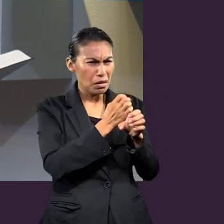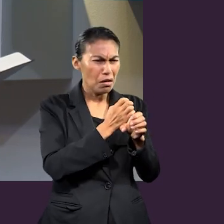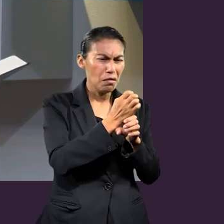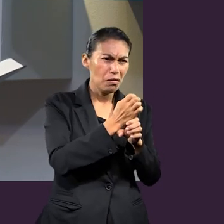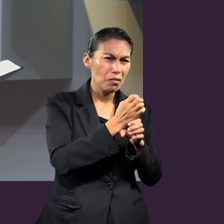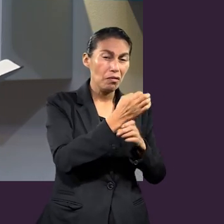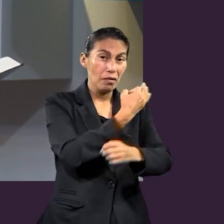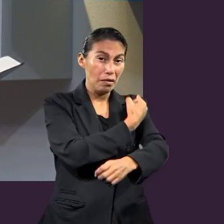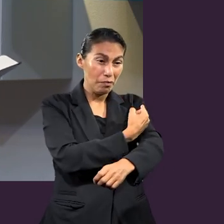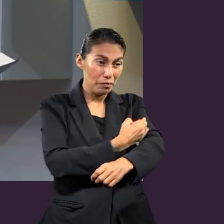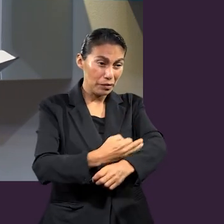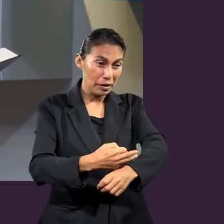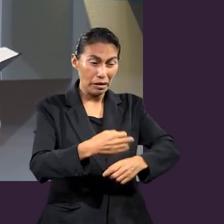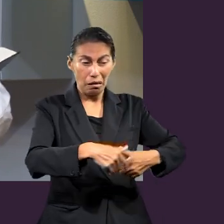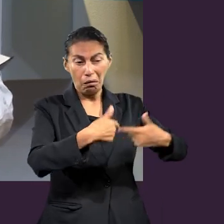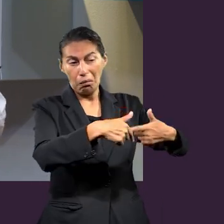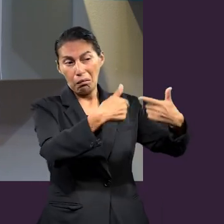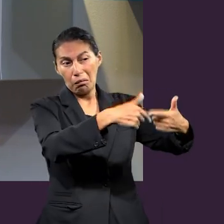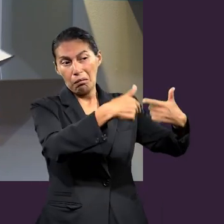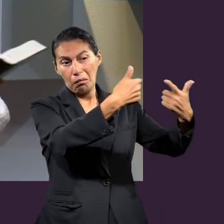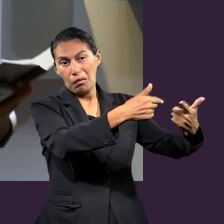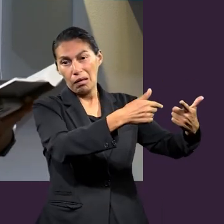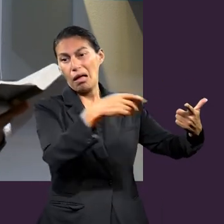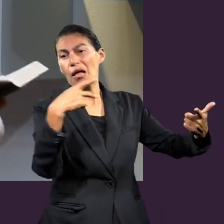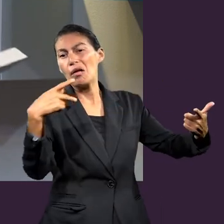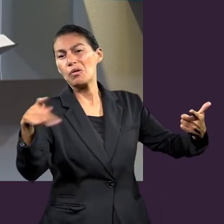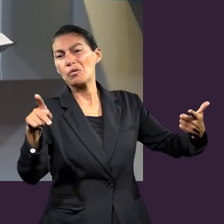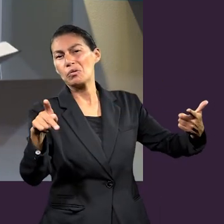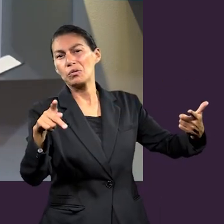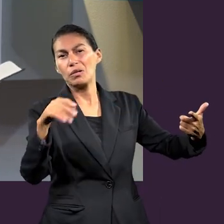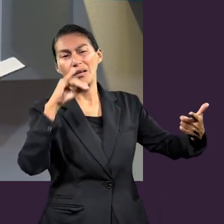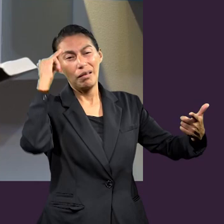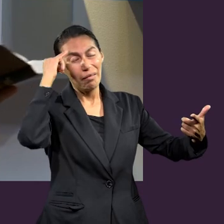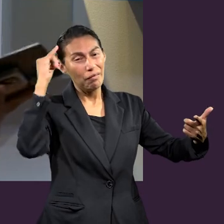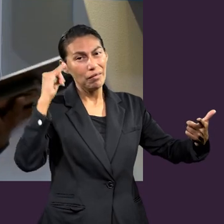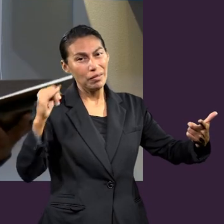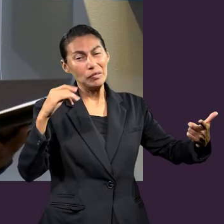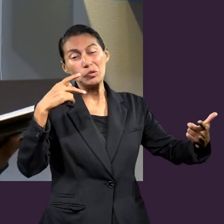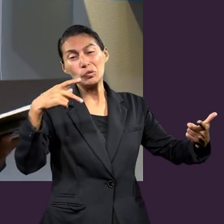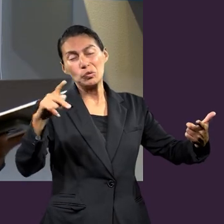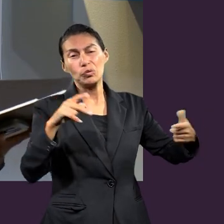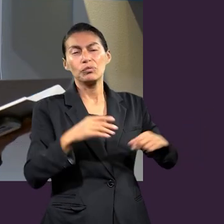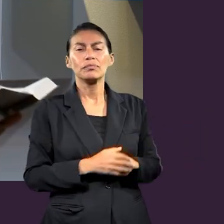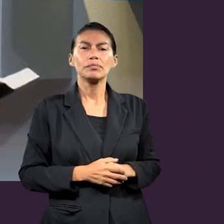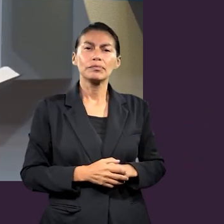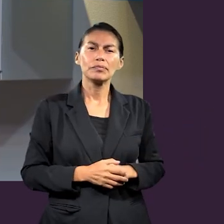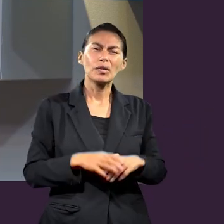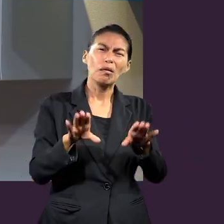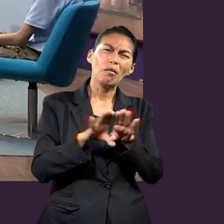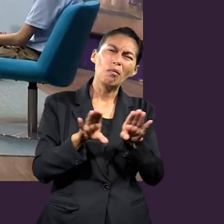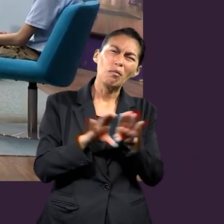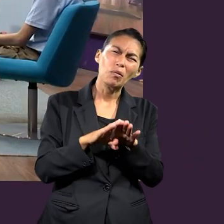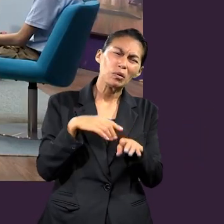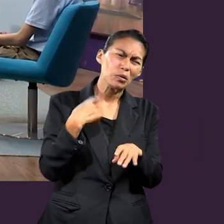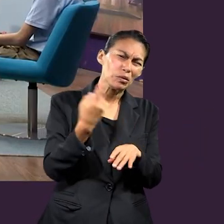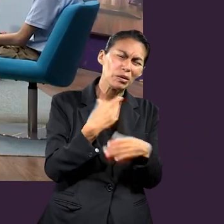esclavos que aún toda su familia le pertenecía a sus amos.